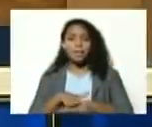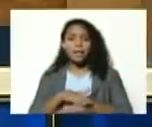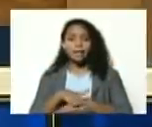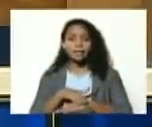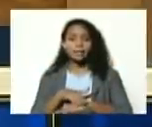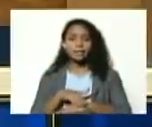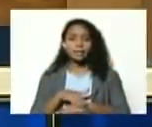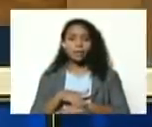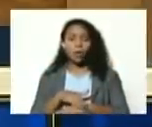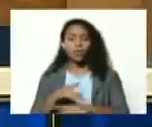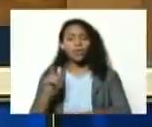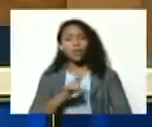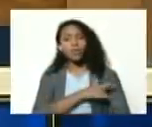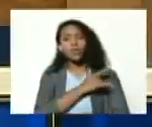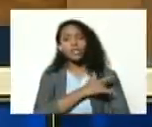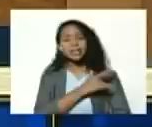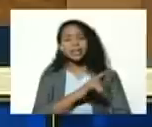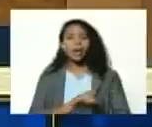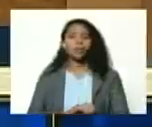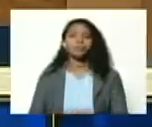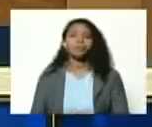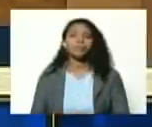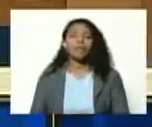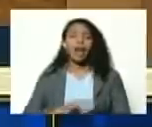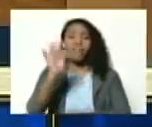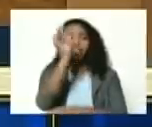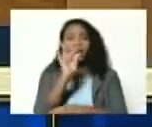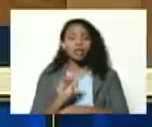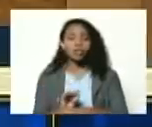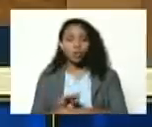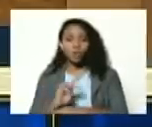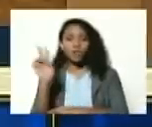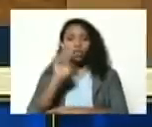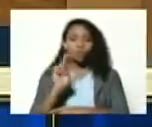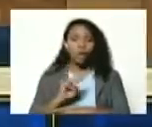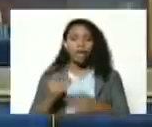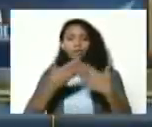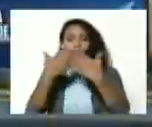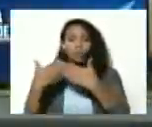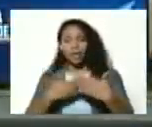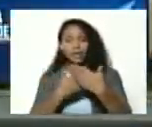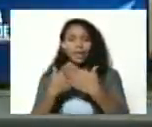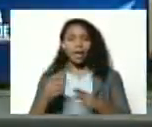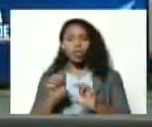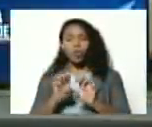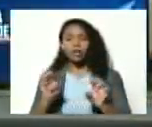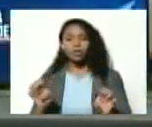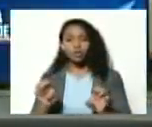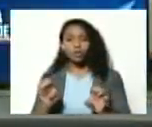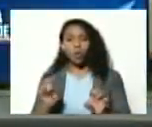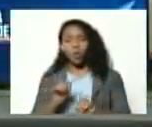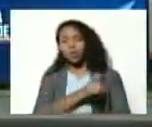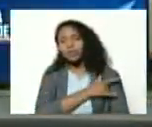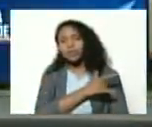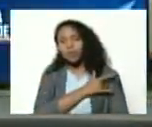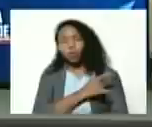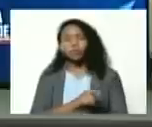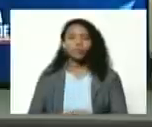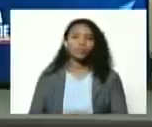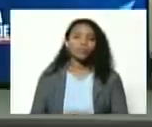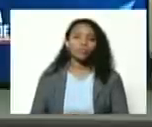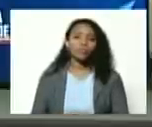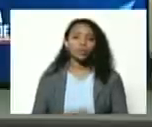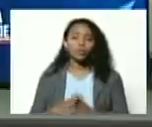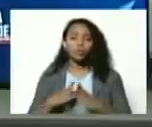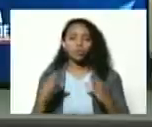Trompis con la federación venezolana de estudiantes de educación media con la organización bolivariana de estudiantes de